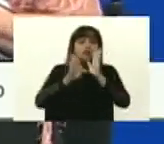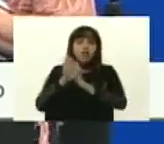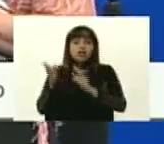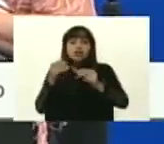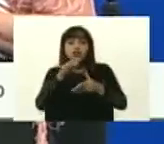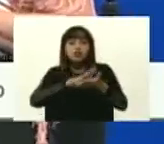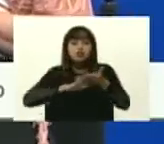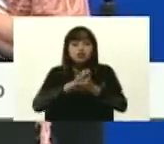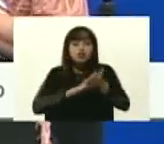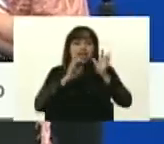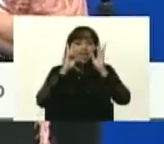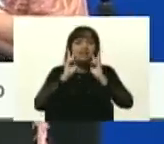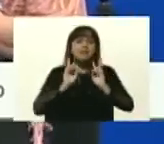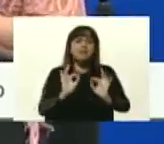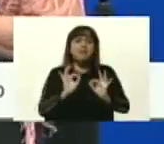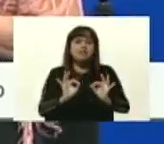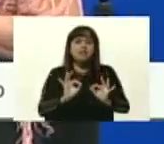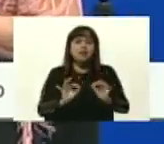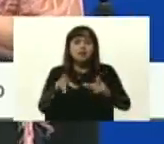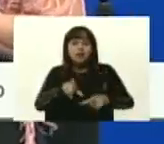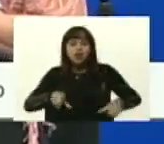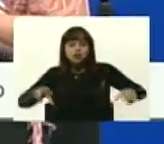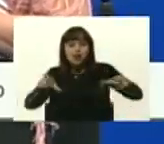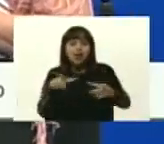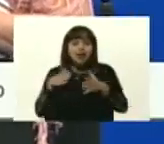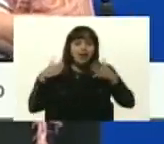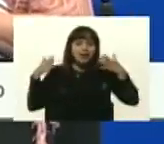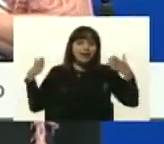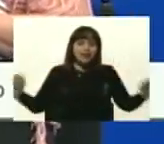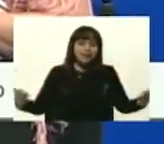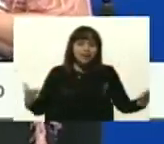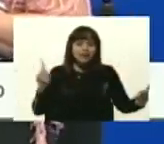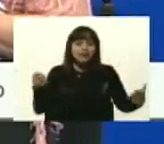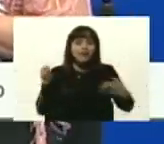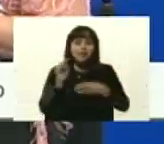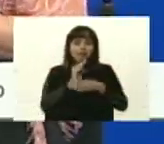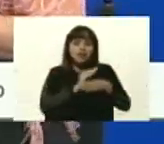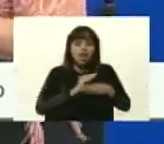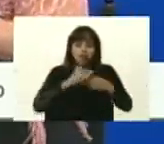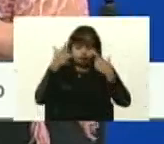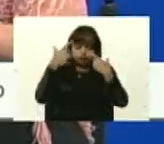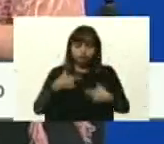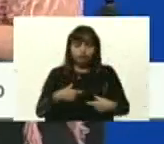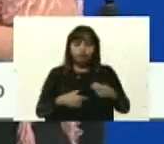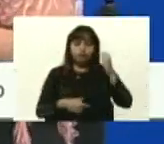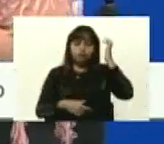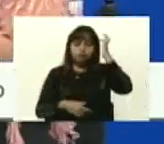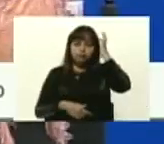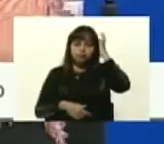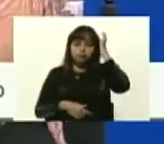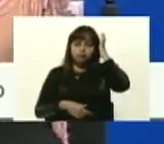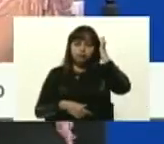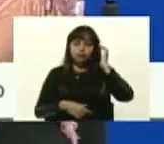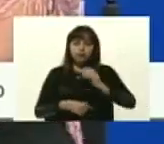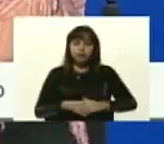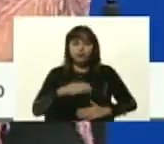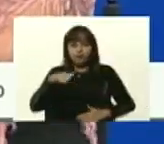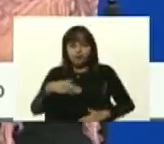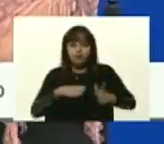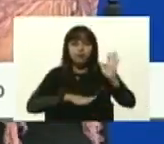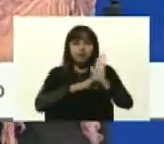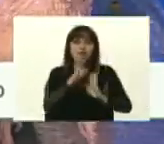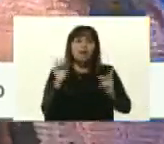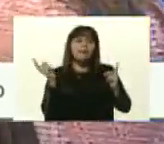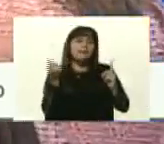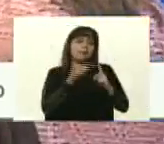sanitizantes para espacios grandes y protección personal. Logramos desarrollar en una